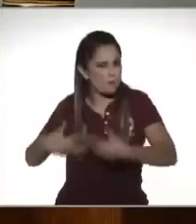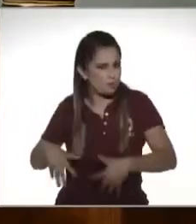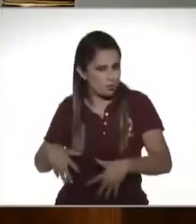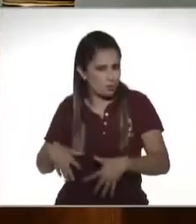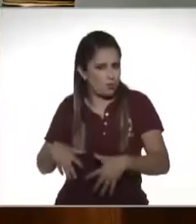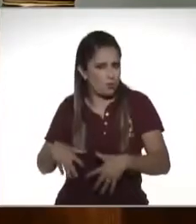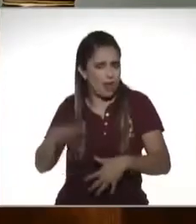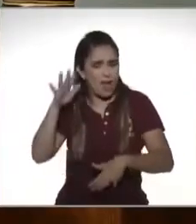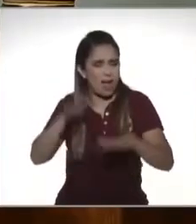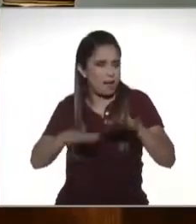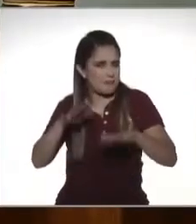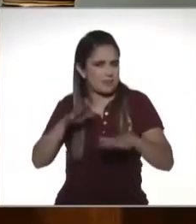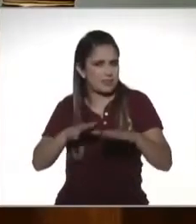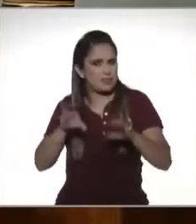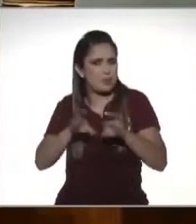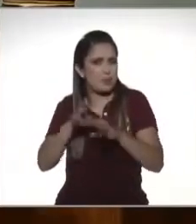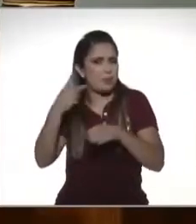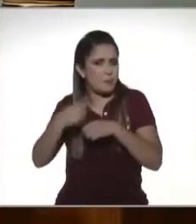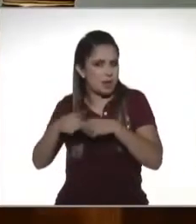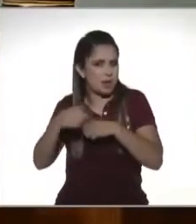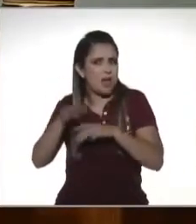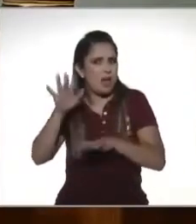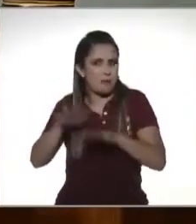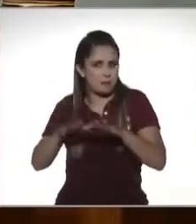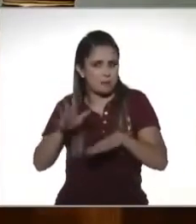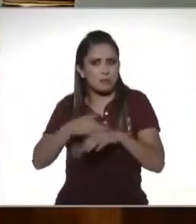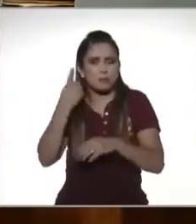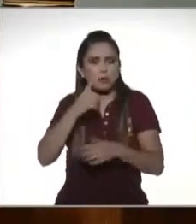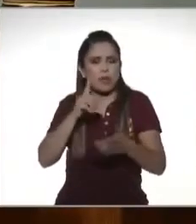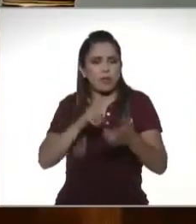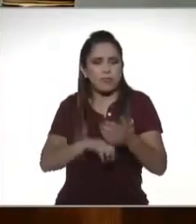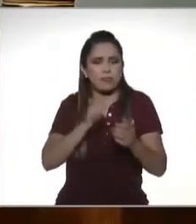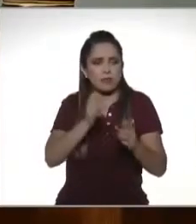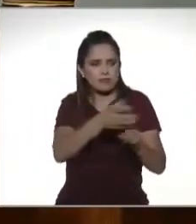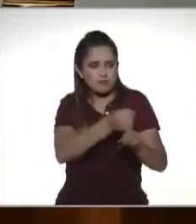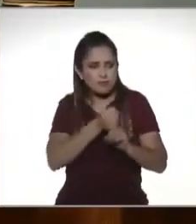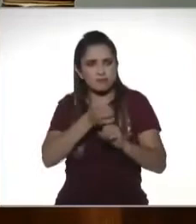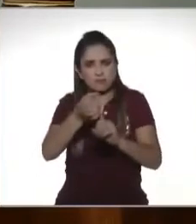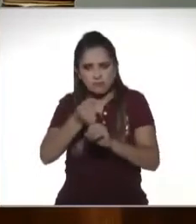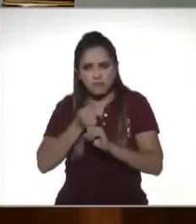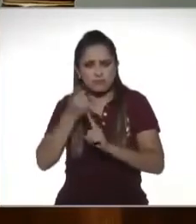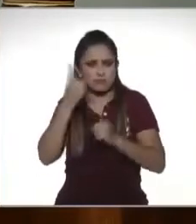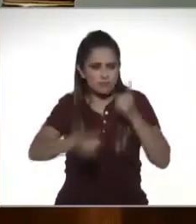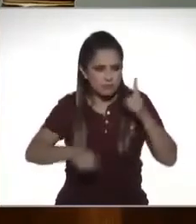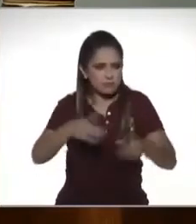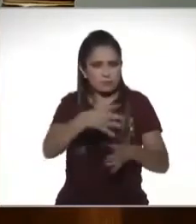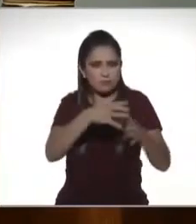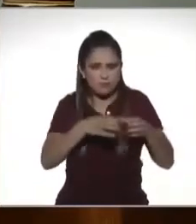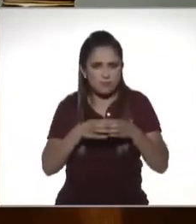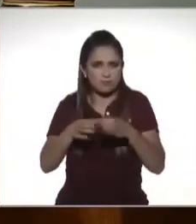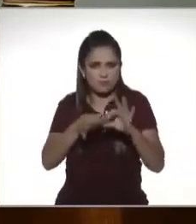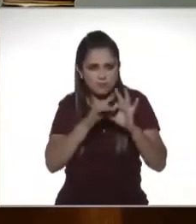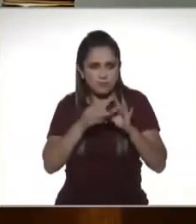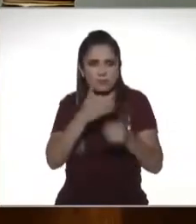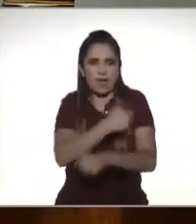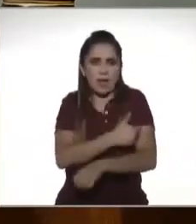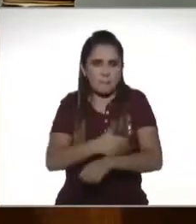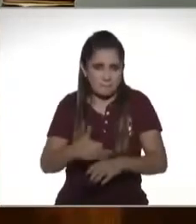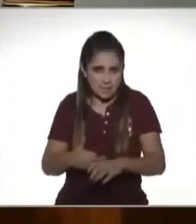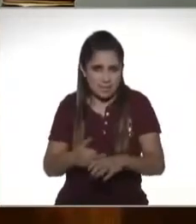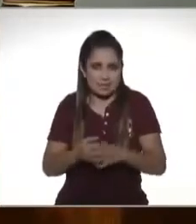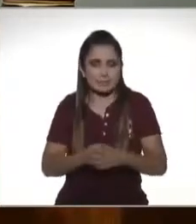incluso nociva para ciertos individuos cuando no pueden salir de ese círculo vicioso por supuesto lo hace a través de un género